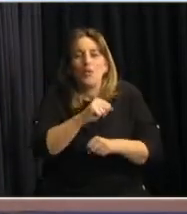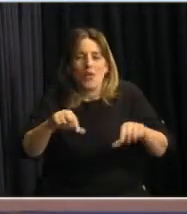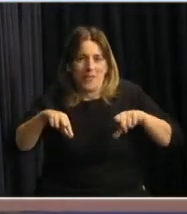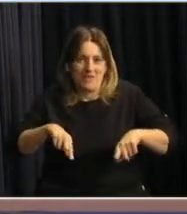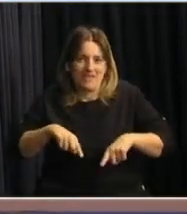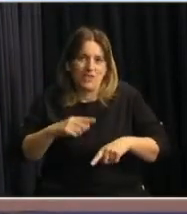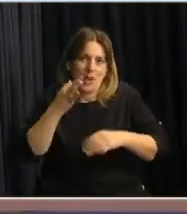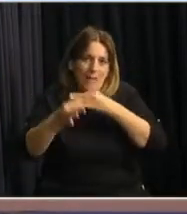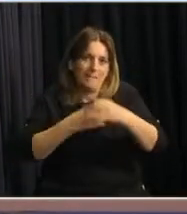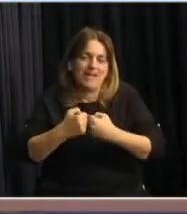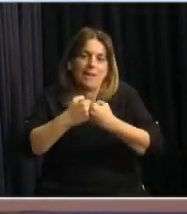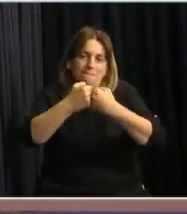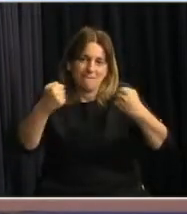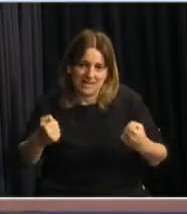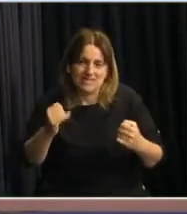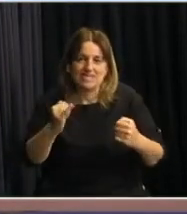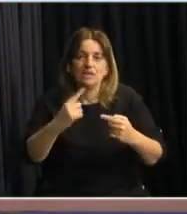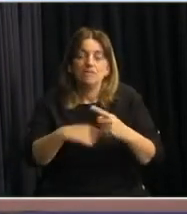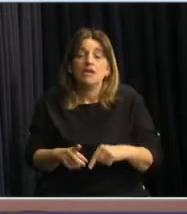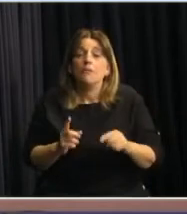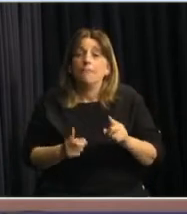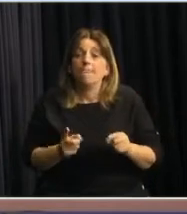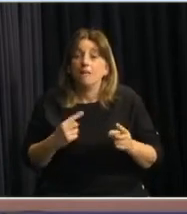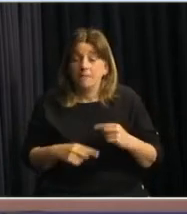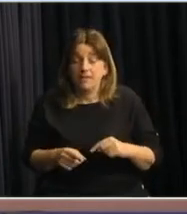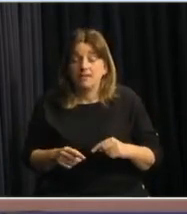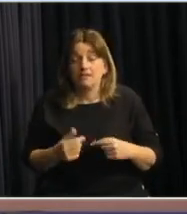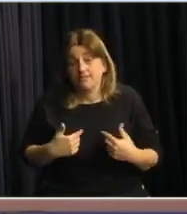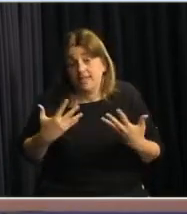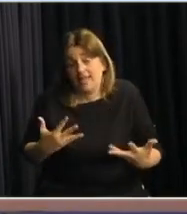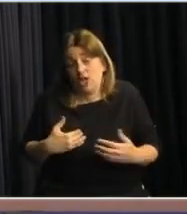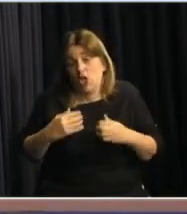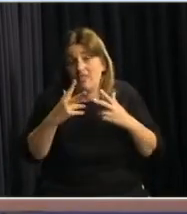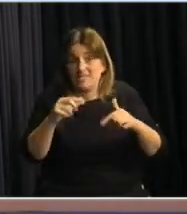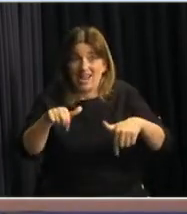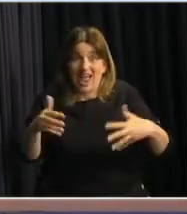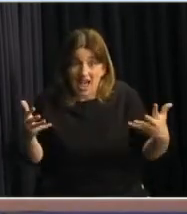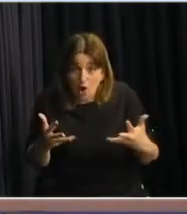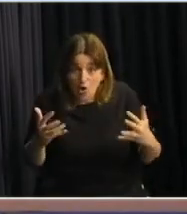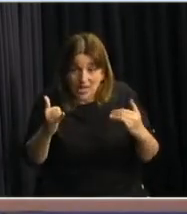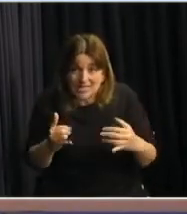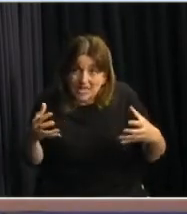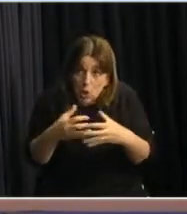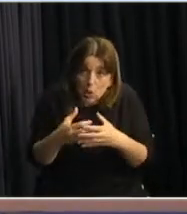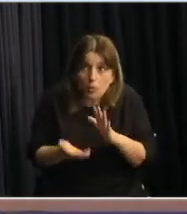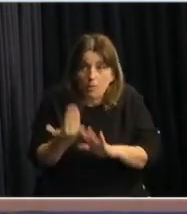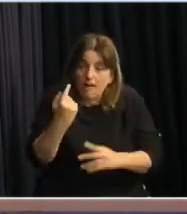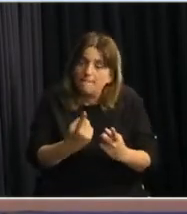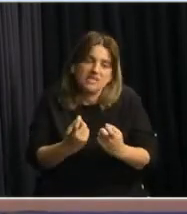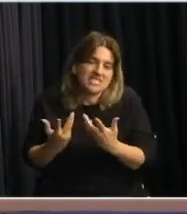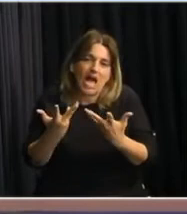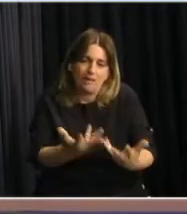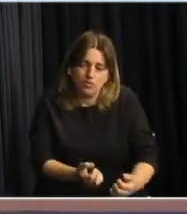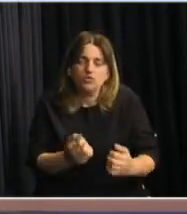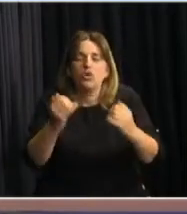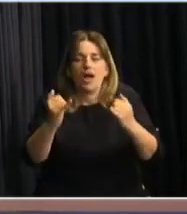instrumentos, pero sí decirles que de alguna manera hoy en los hechos los sectores más vulnerables tienen esa